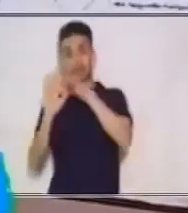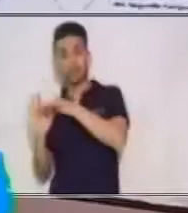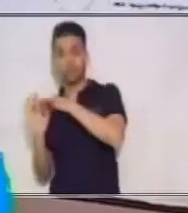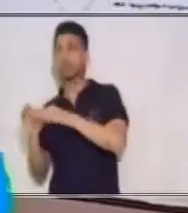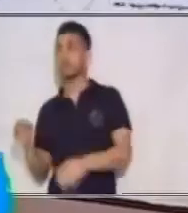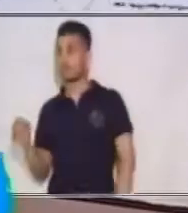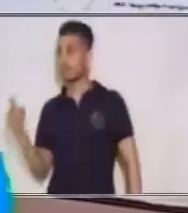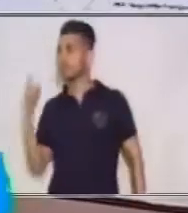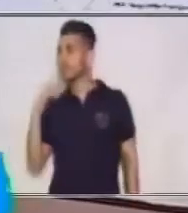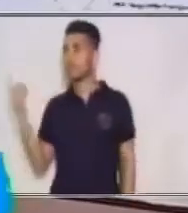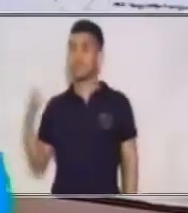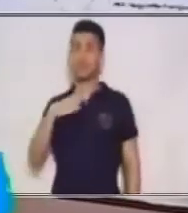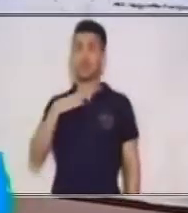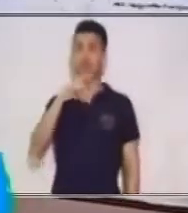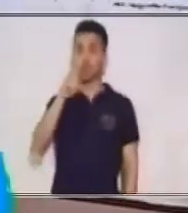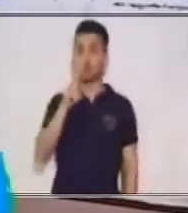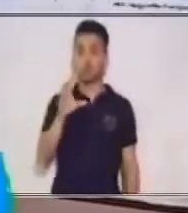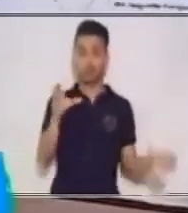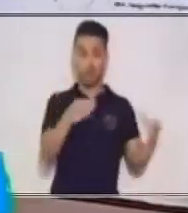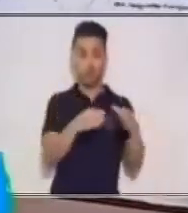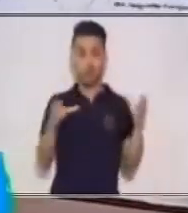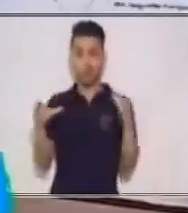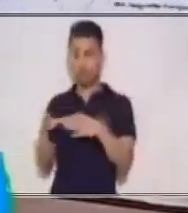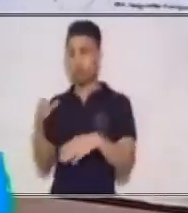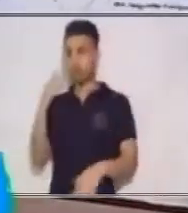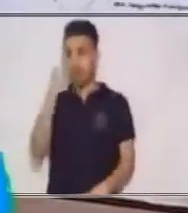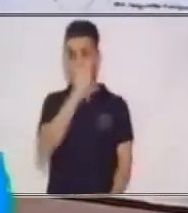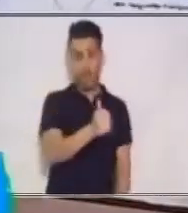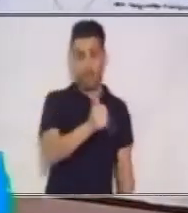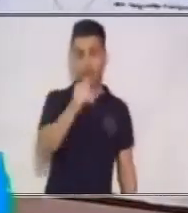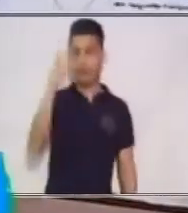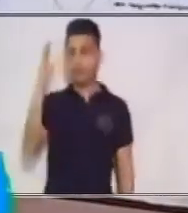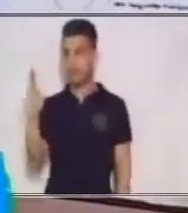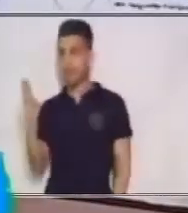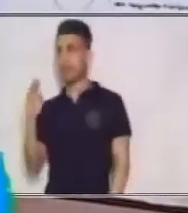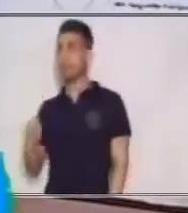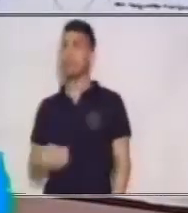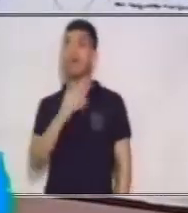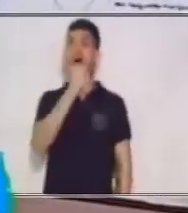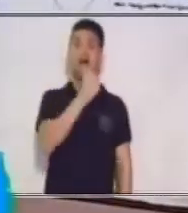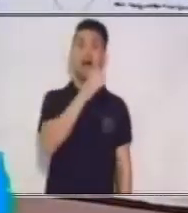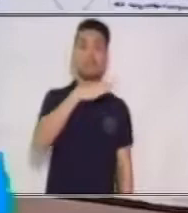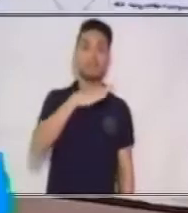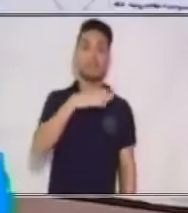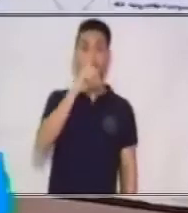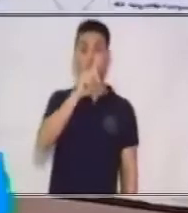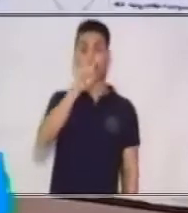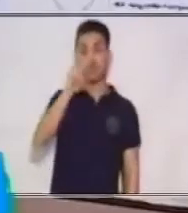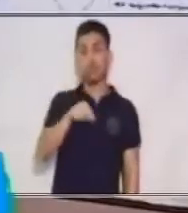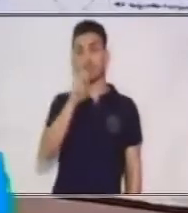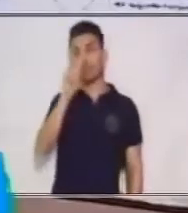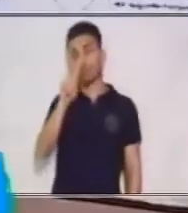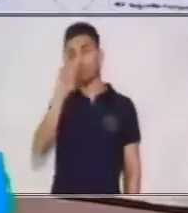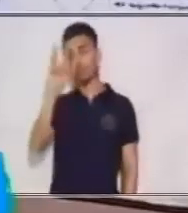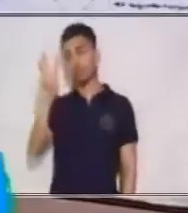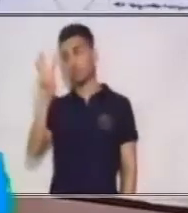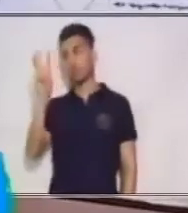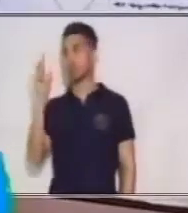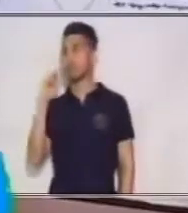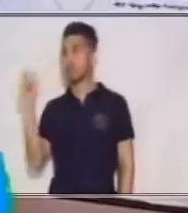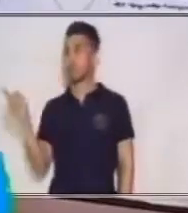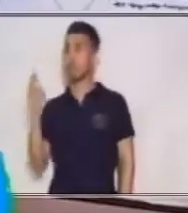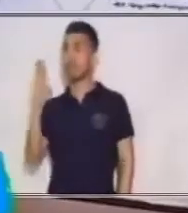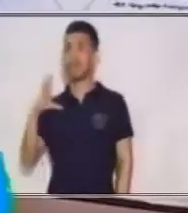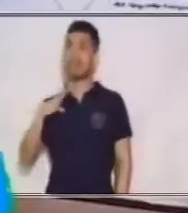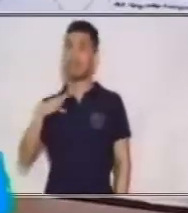estos dos conjuntos A y B. El conjunto A tiene 1, 2 y 3 como elementos y el